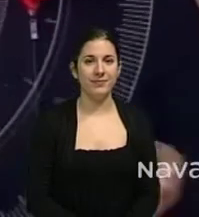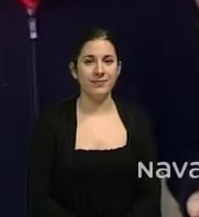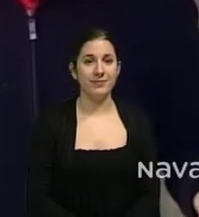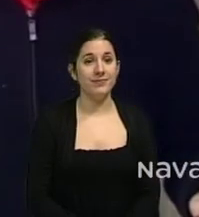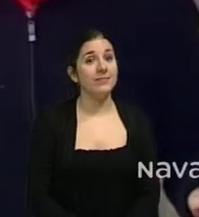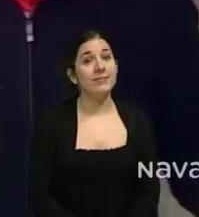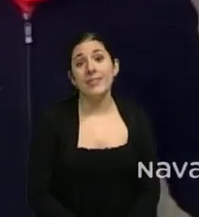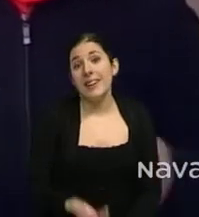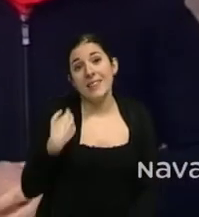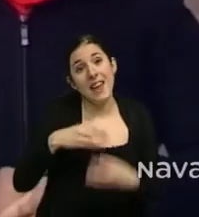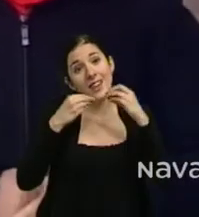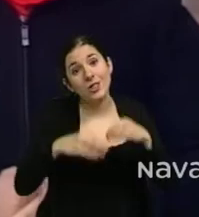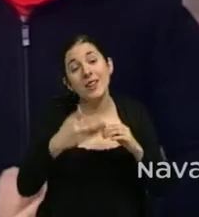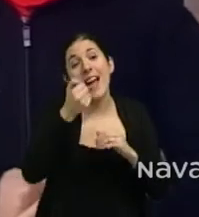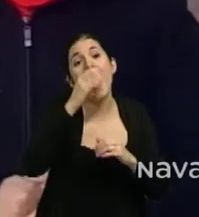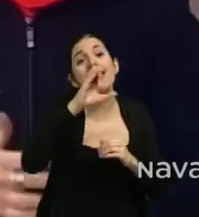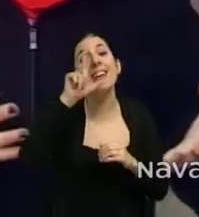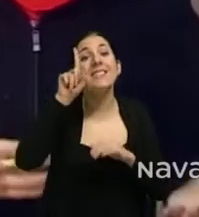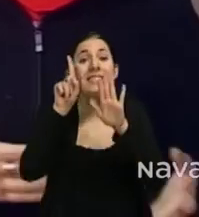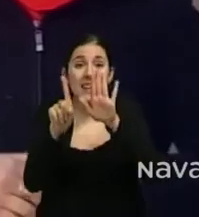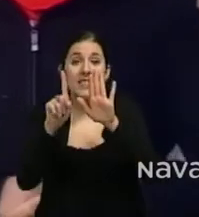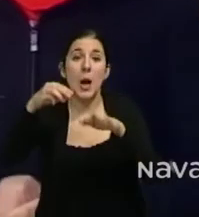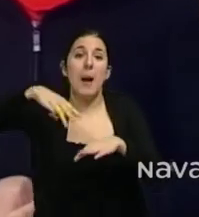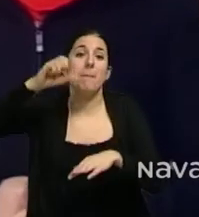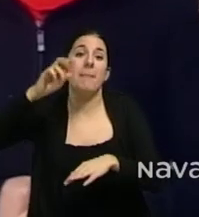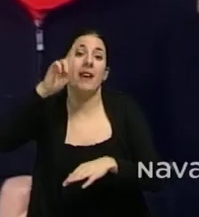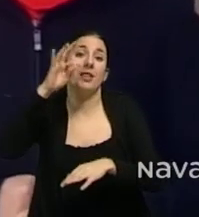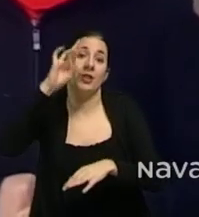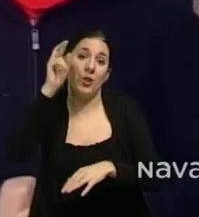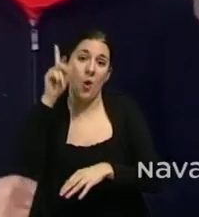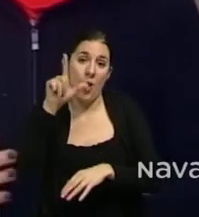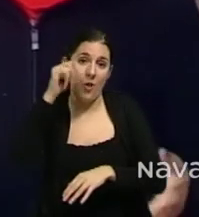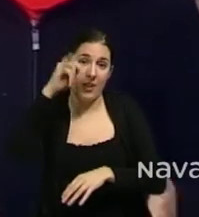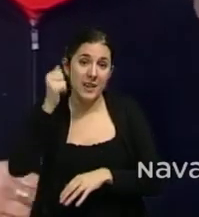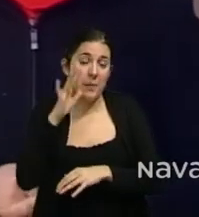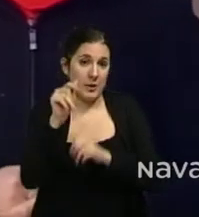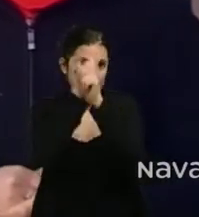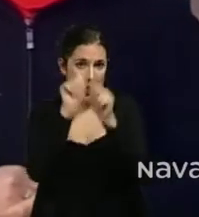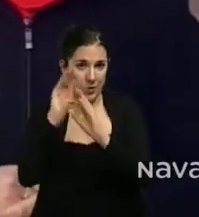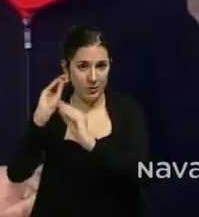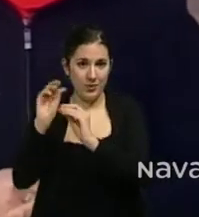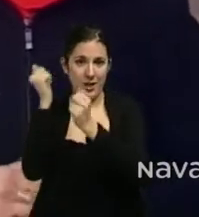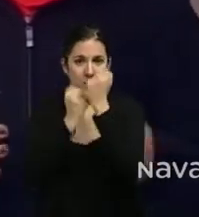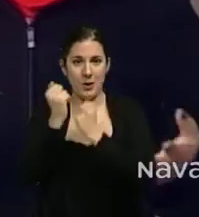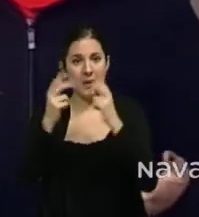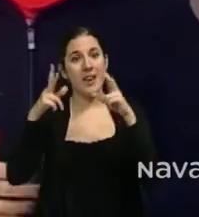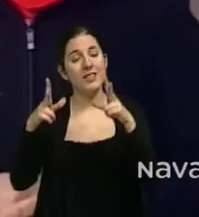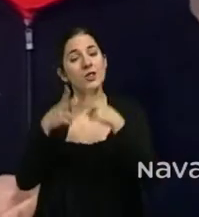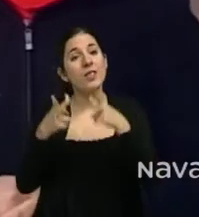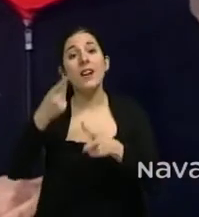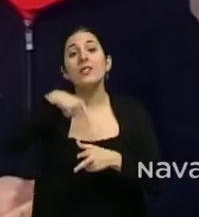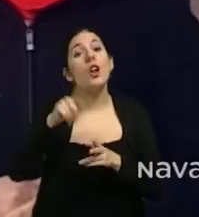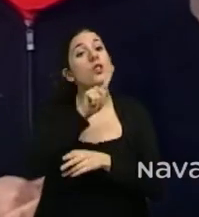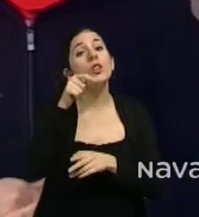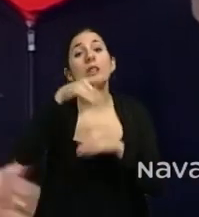Y con la historia de AC6 Metrología y su modelo de economía social terminamos nuestro No te pares de esta semana. Como siempre,